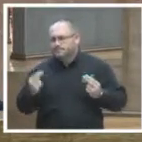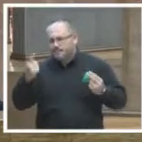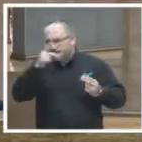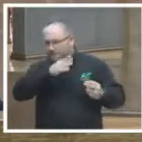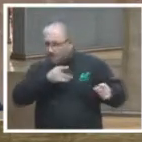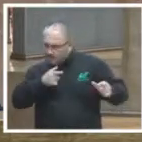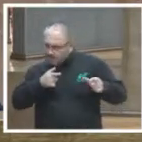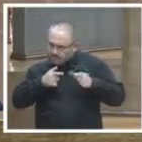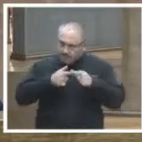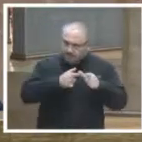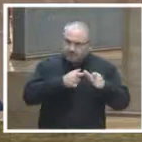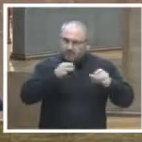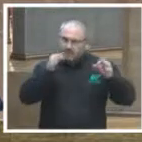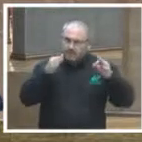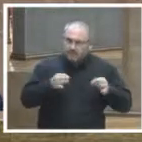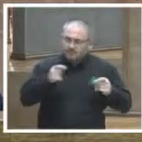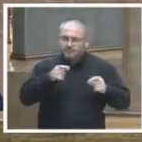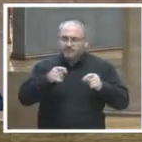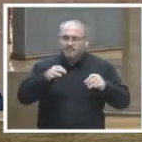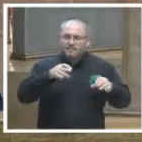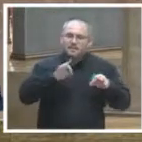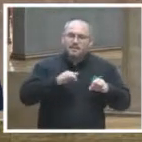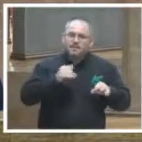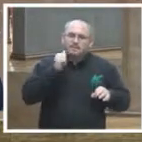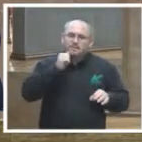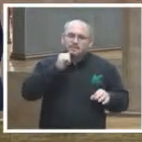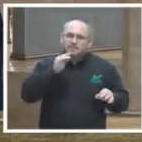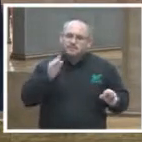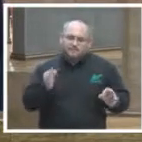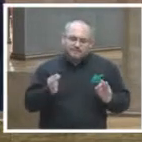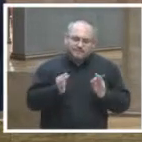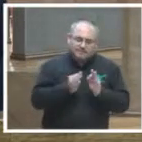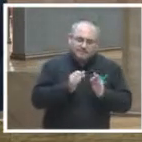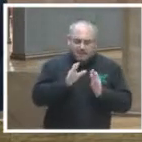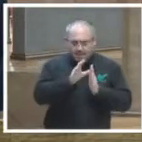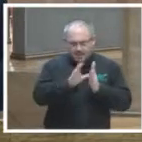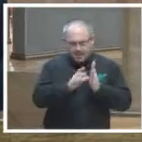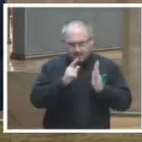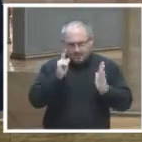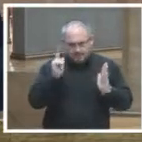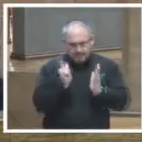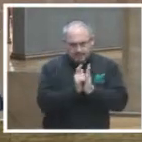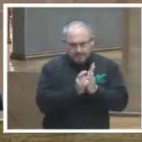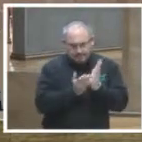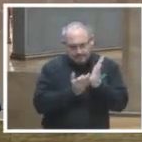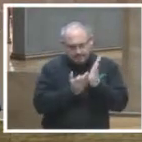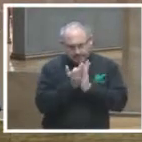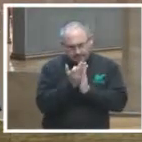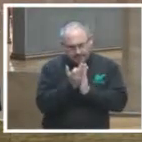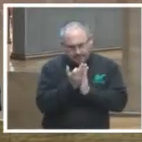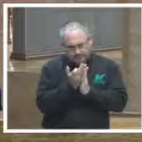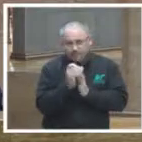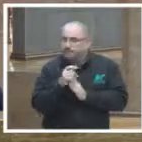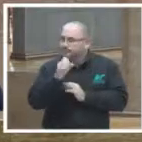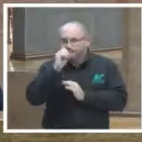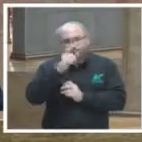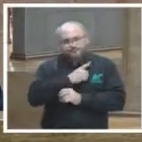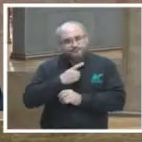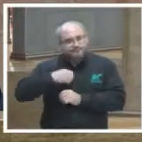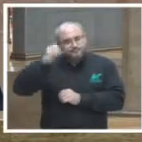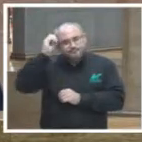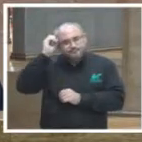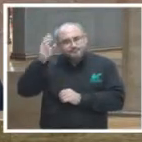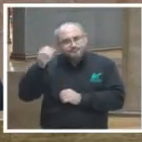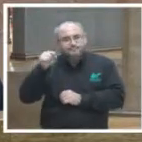mantenerlo firme y estable y siempre apegado a la Constitución y a las leyes. No debemos olvidar que el poder